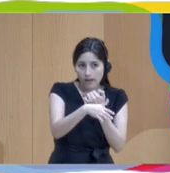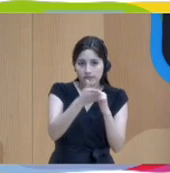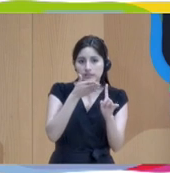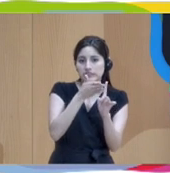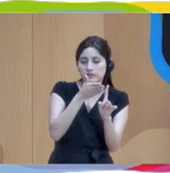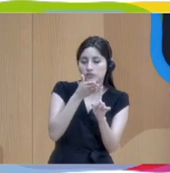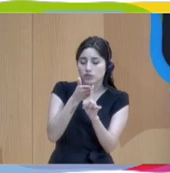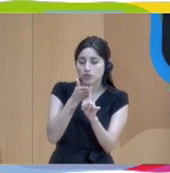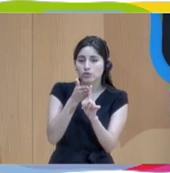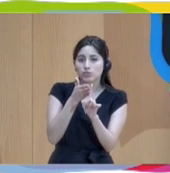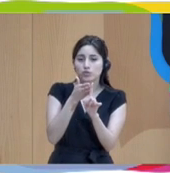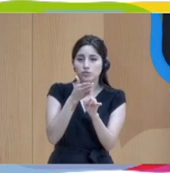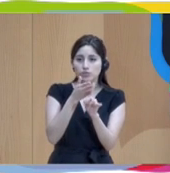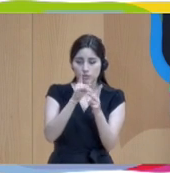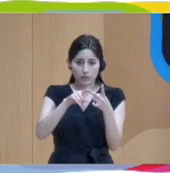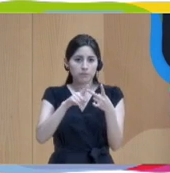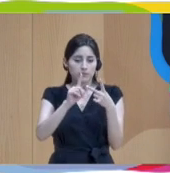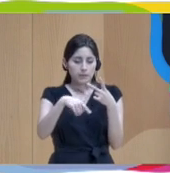perspective?